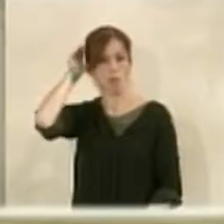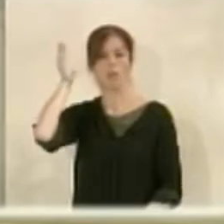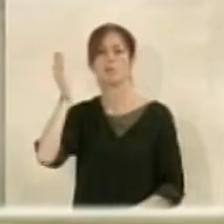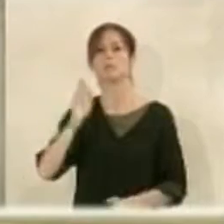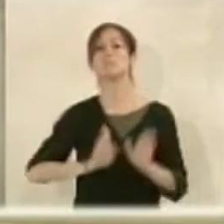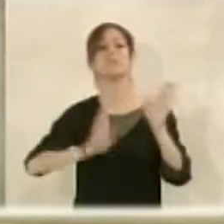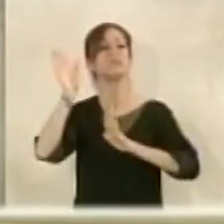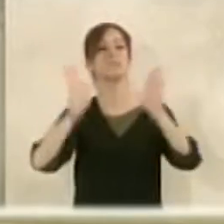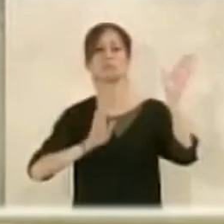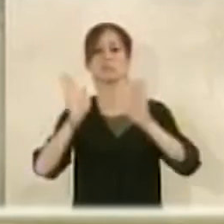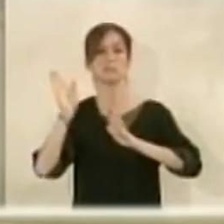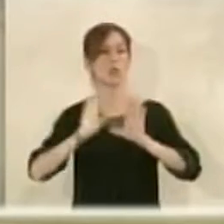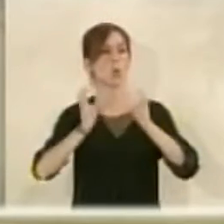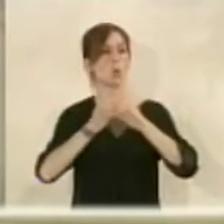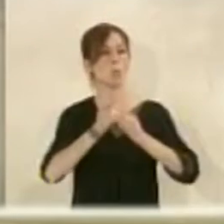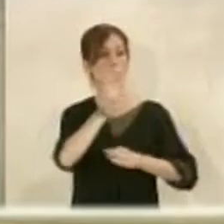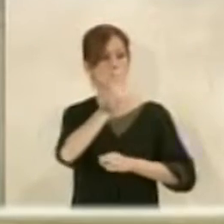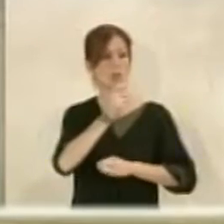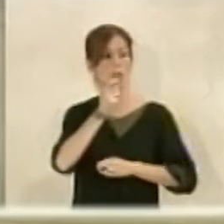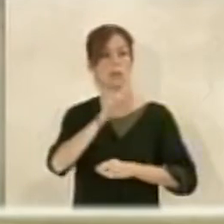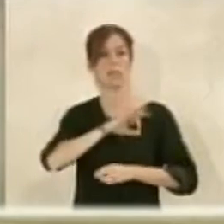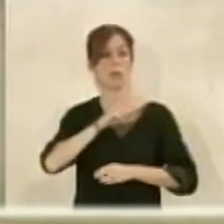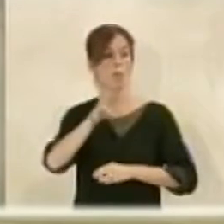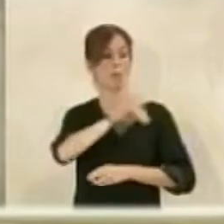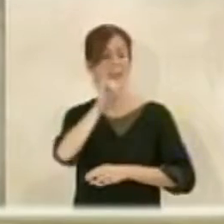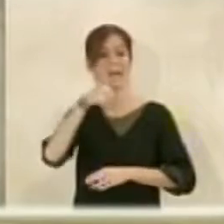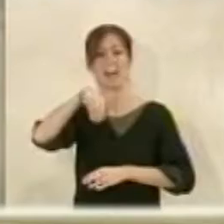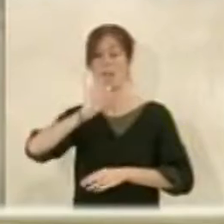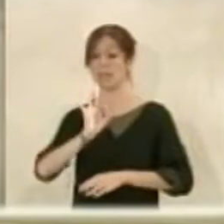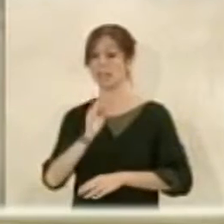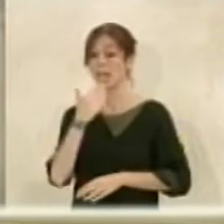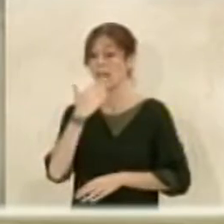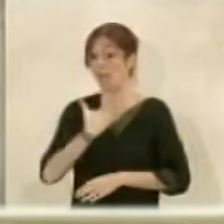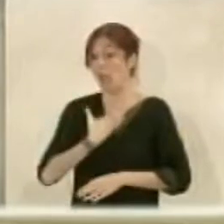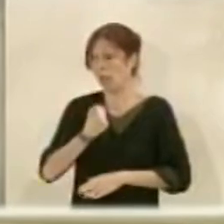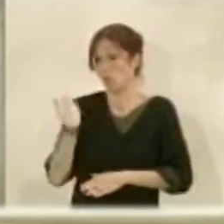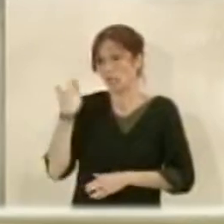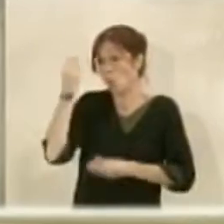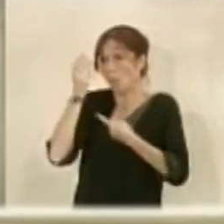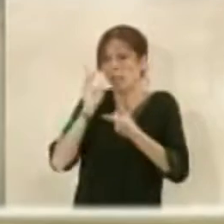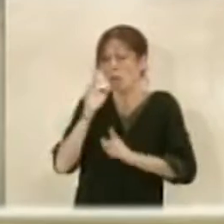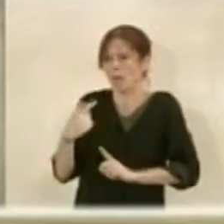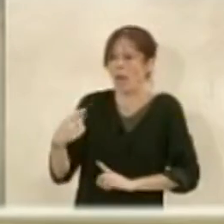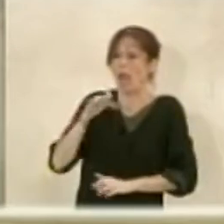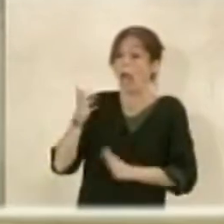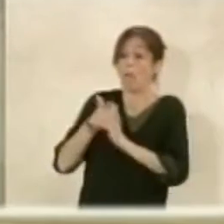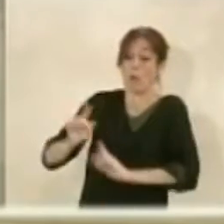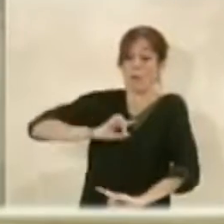¿Alguna intervención del Grupo Socialista? Señor Pérez Navas Muchas gracias señor alcalde no tenía pensado pero por alusiones